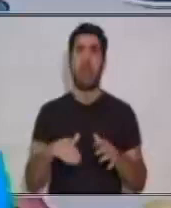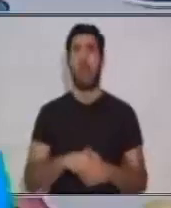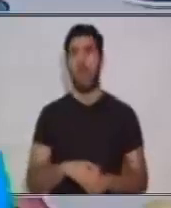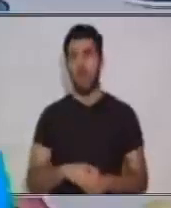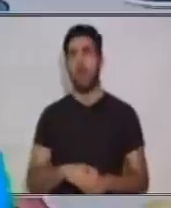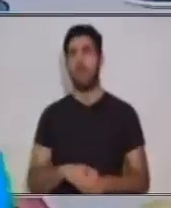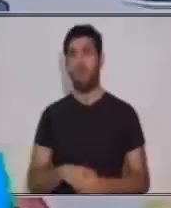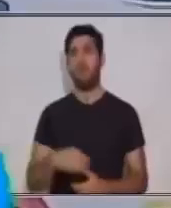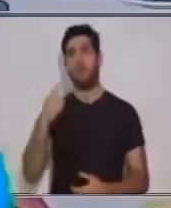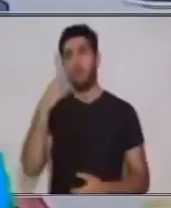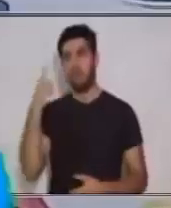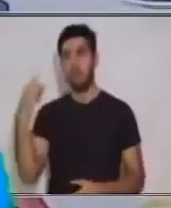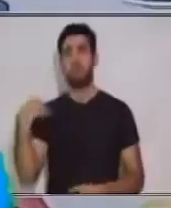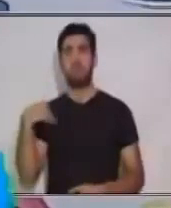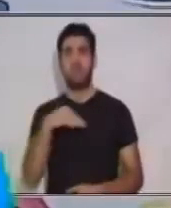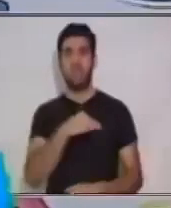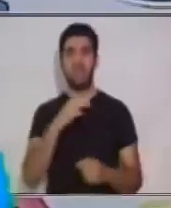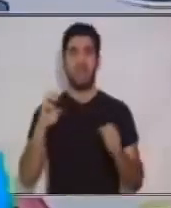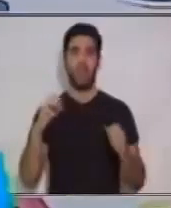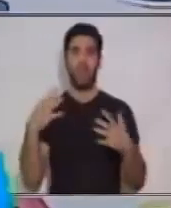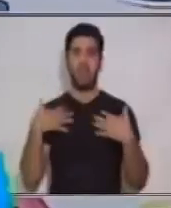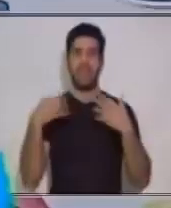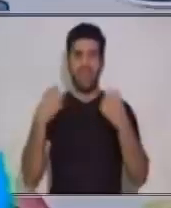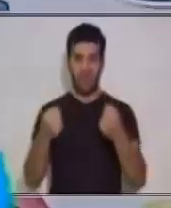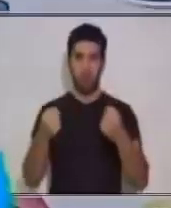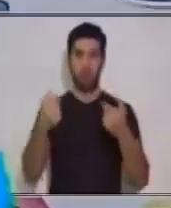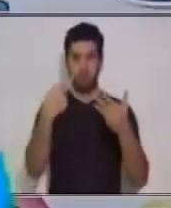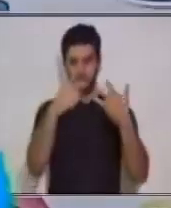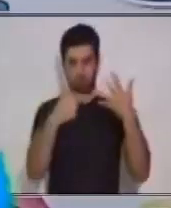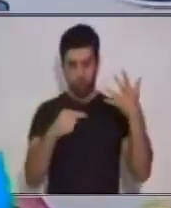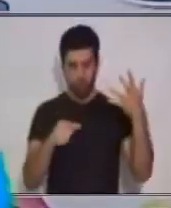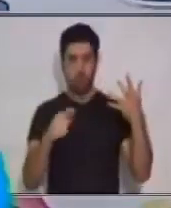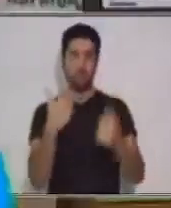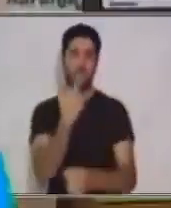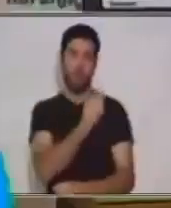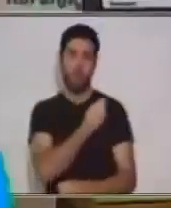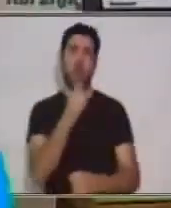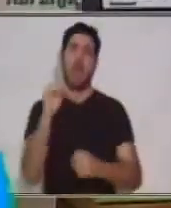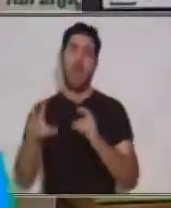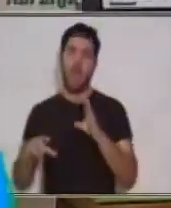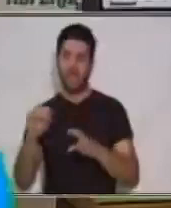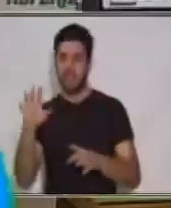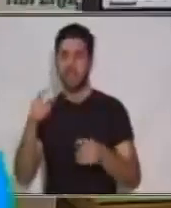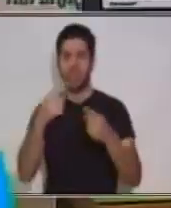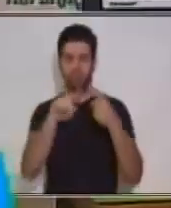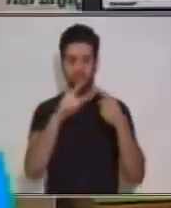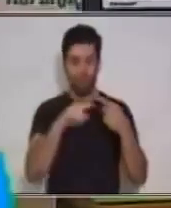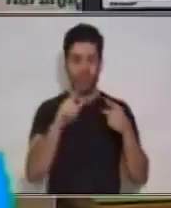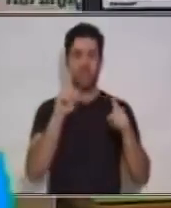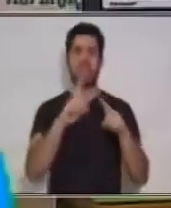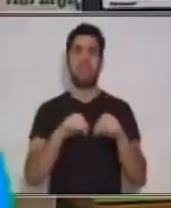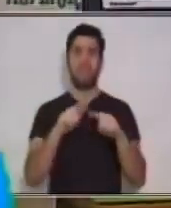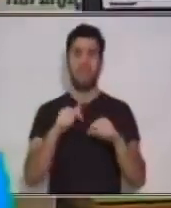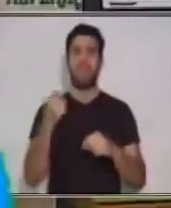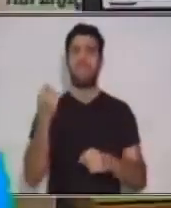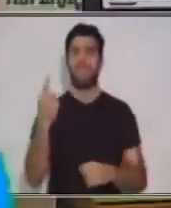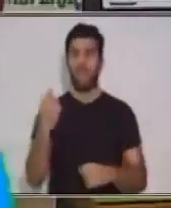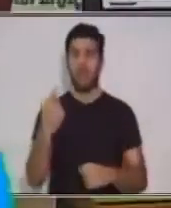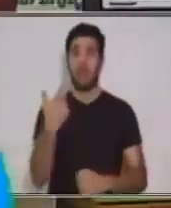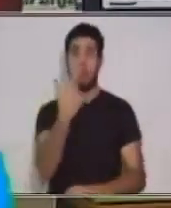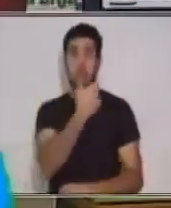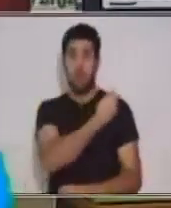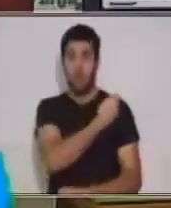vacunación aprobado por el Ministerio de Salud, siempre hay algunas pequeñas variaciones por diversos factores. Las vacunas son